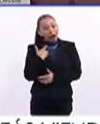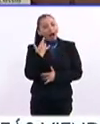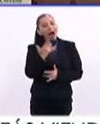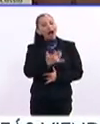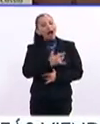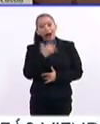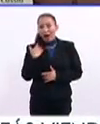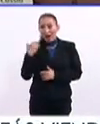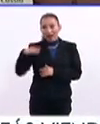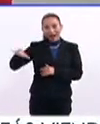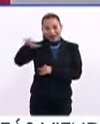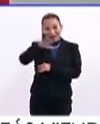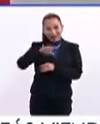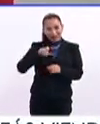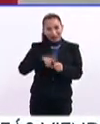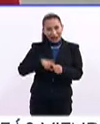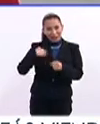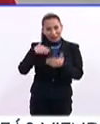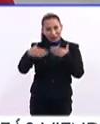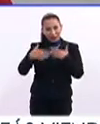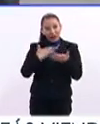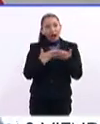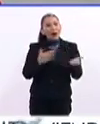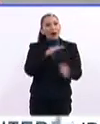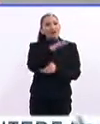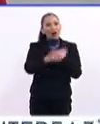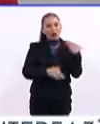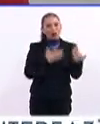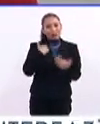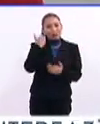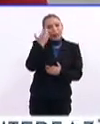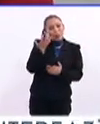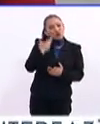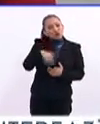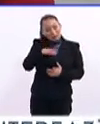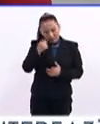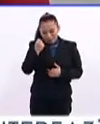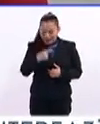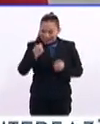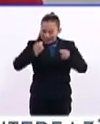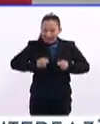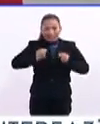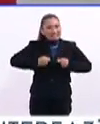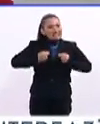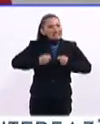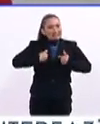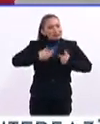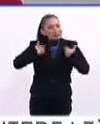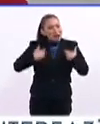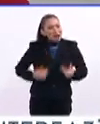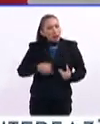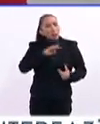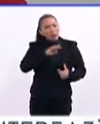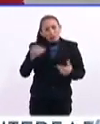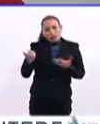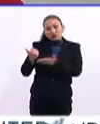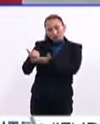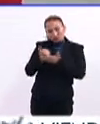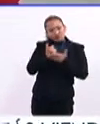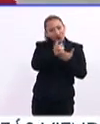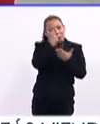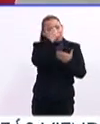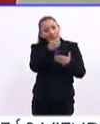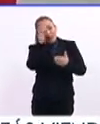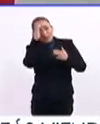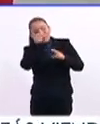moderna. Podríamos decir que hoy en día, como todos estamos en búsqueda de nosotros mismos, podemos unirnos para tratar de